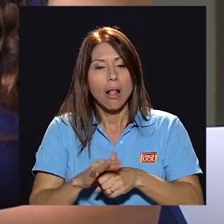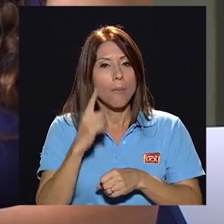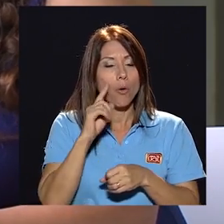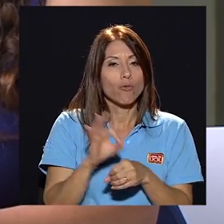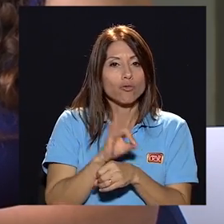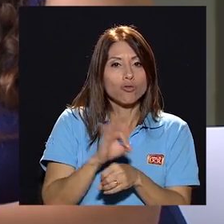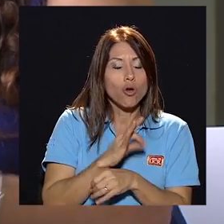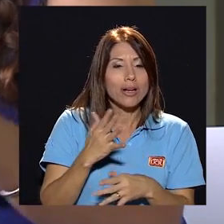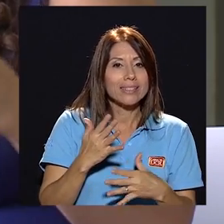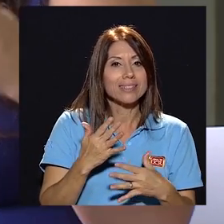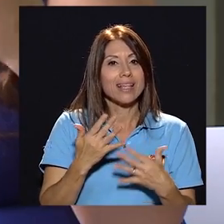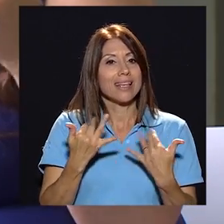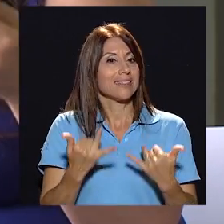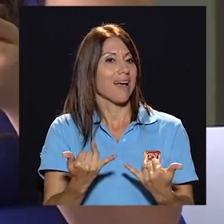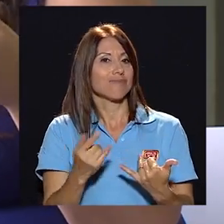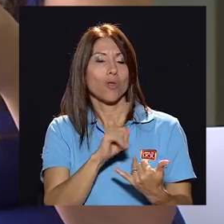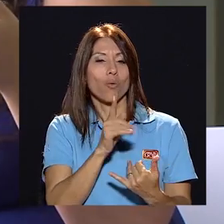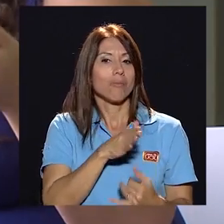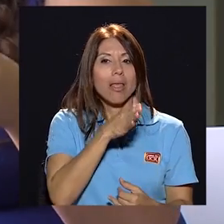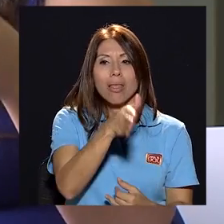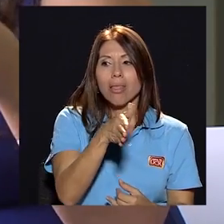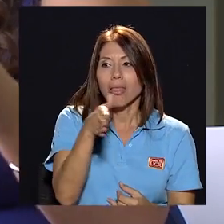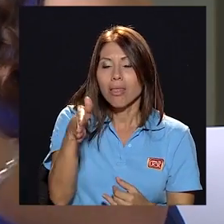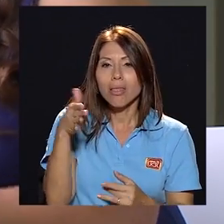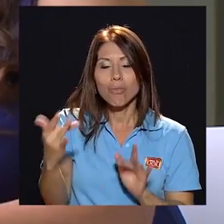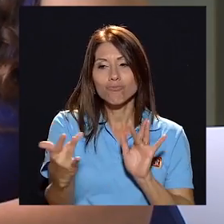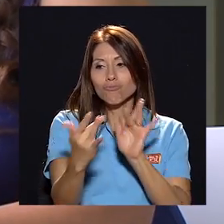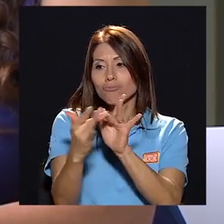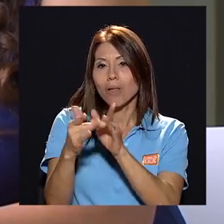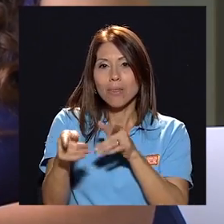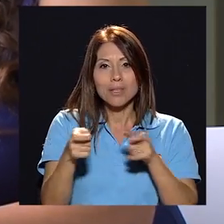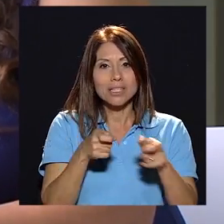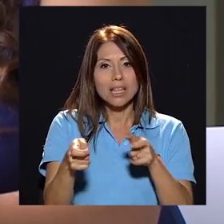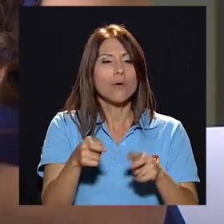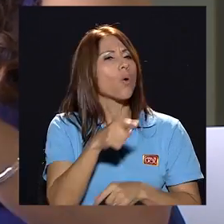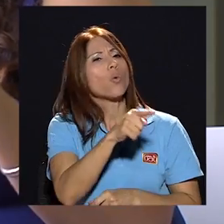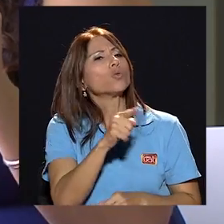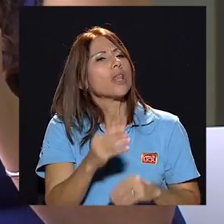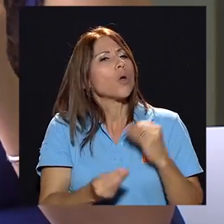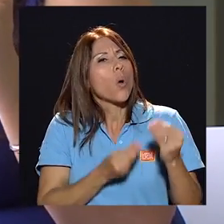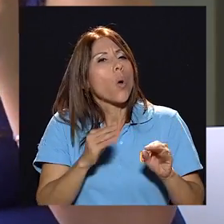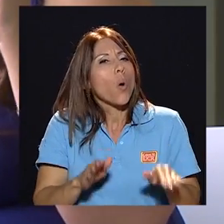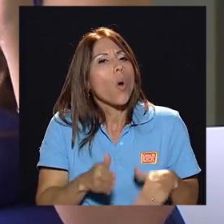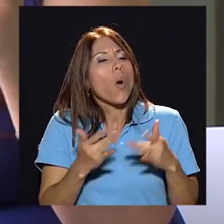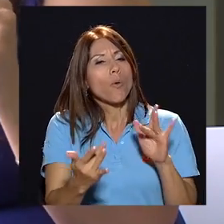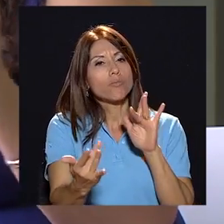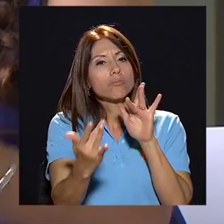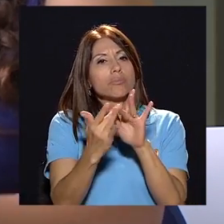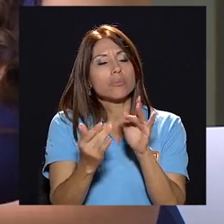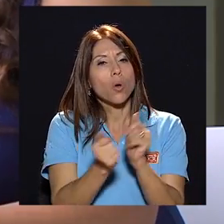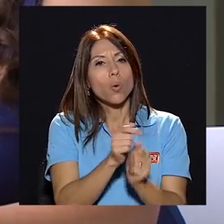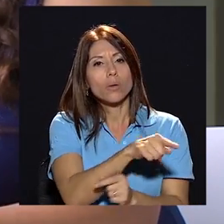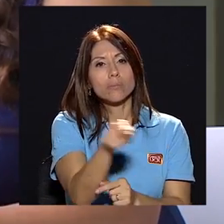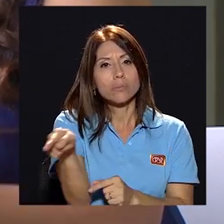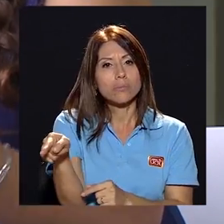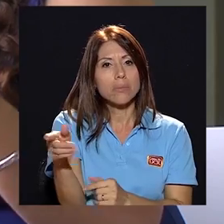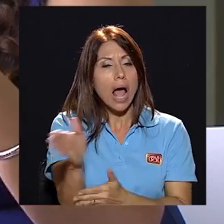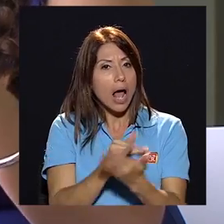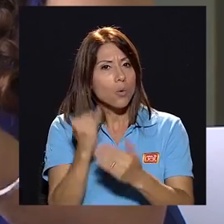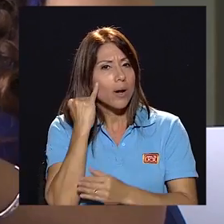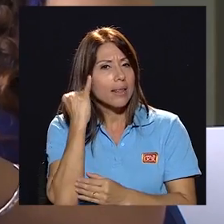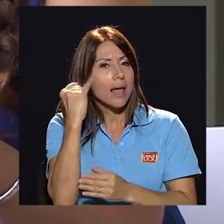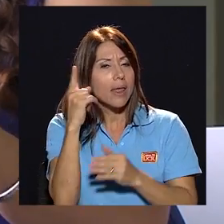funciones propias del cargo y cada vez se acerca menos al sector administrativo ¿cómo piensa usted mantenerse en contacto con el sector?